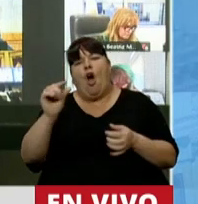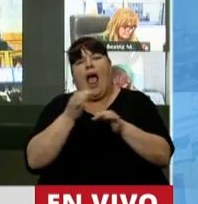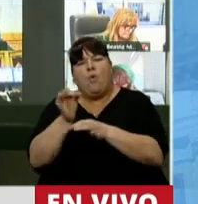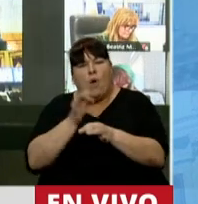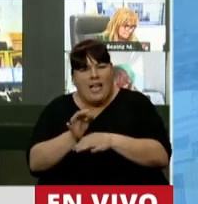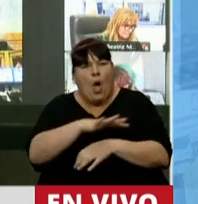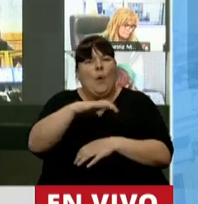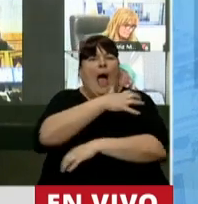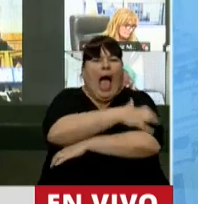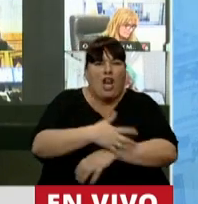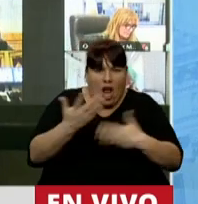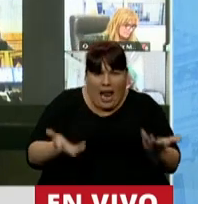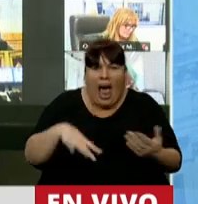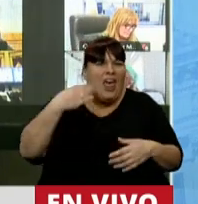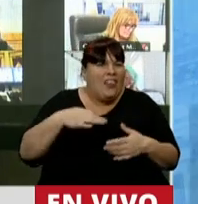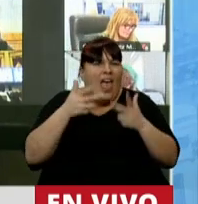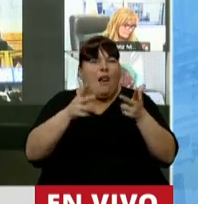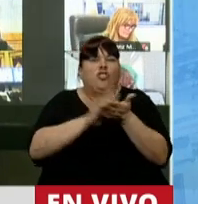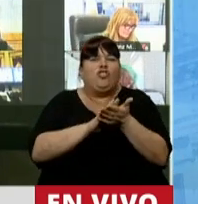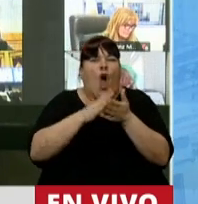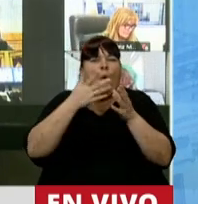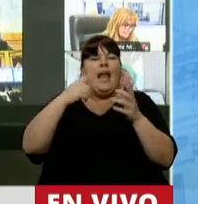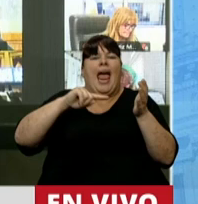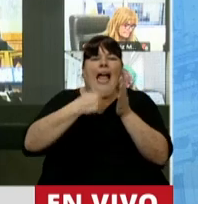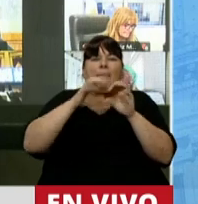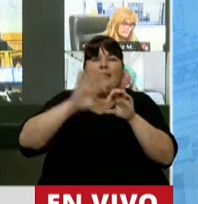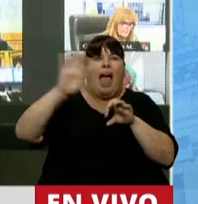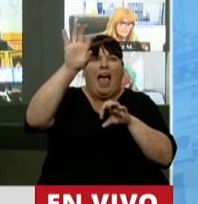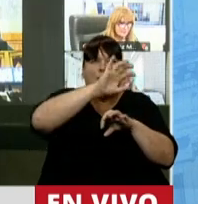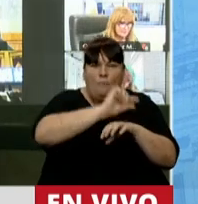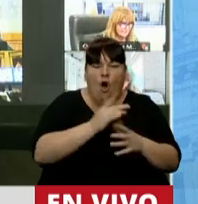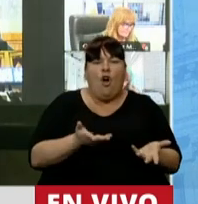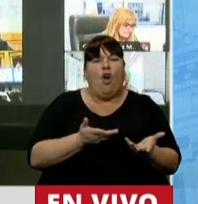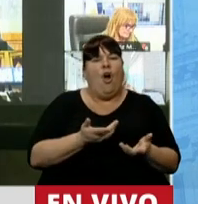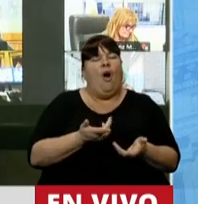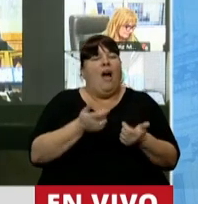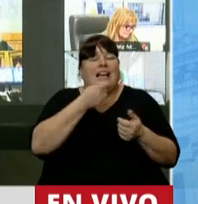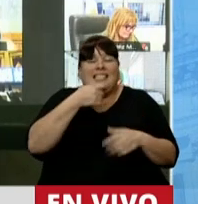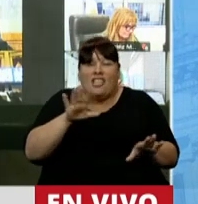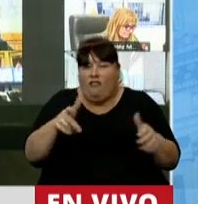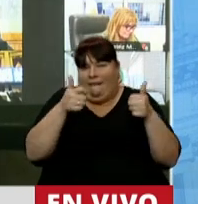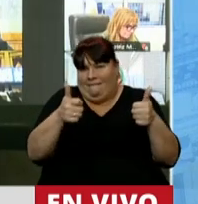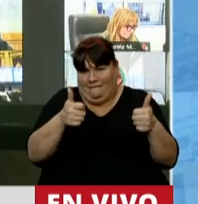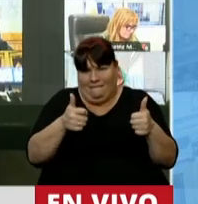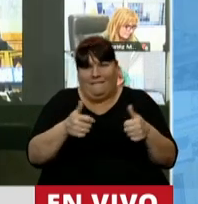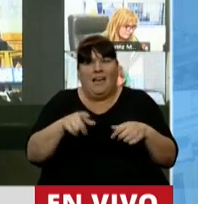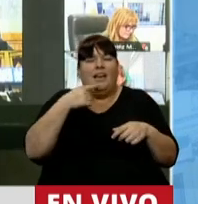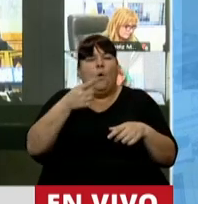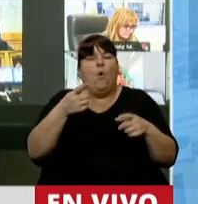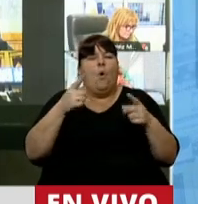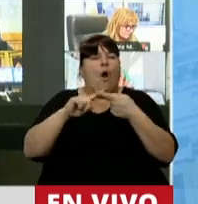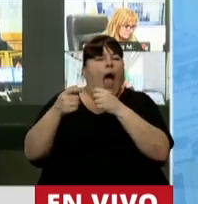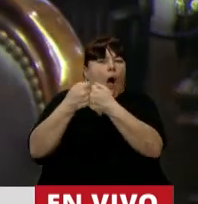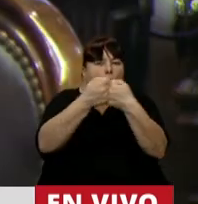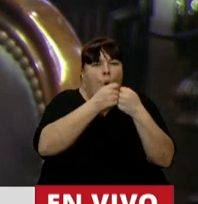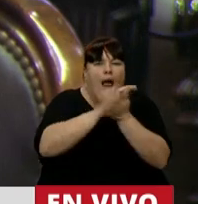educación, barrios populares, claro que tenemos que hablar de la descentralización en serio en la Argentina. Hubiese sido excelente una concertación,